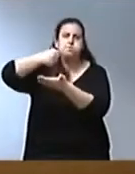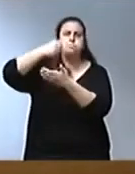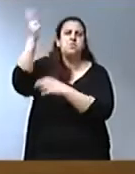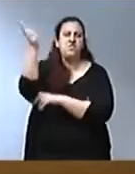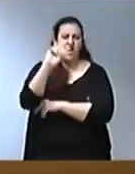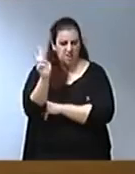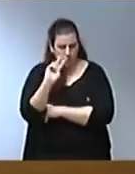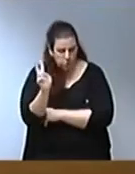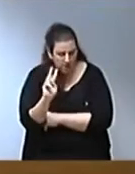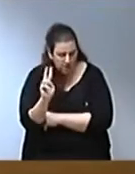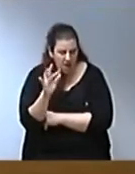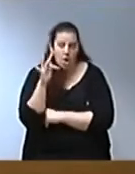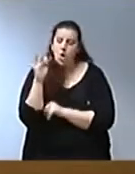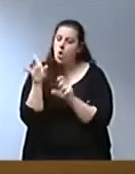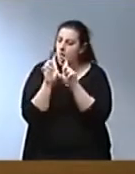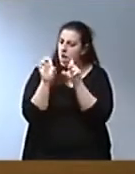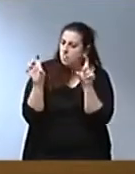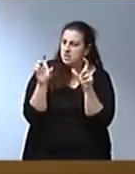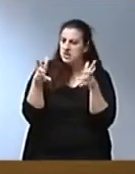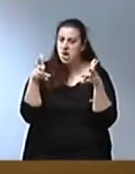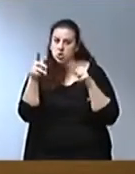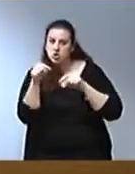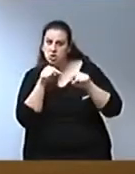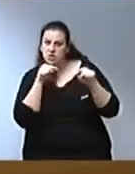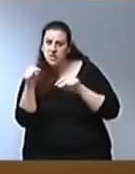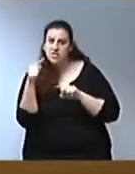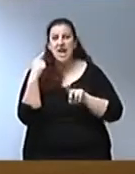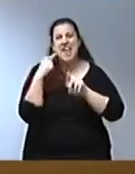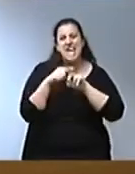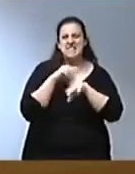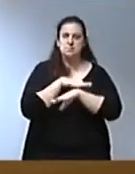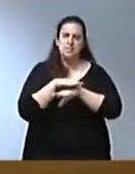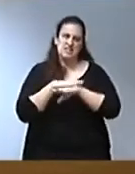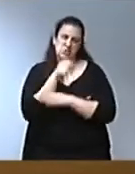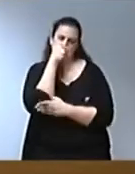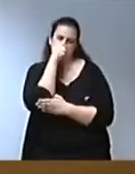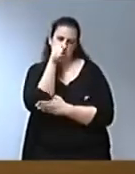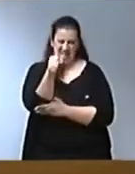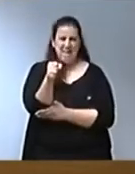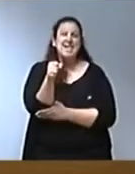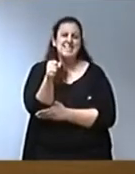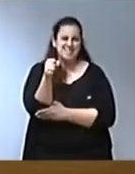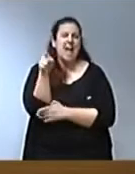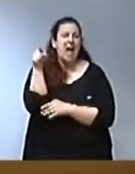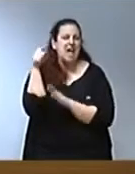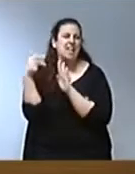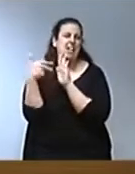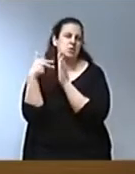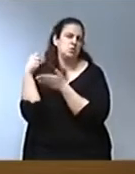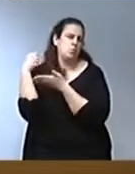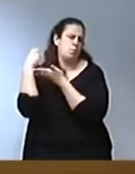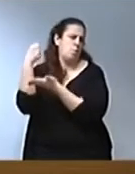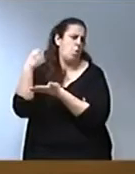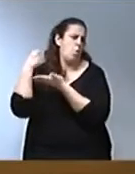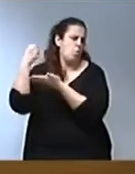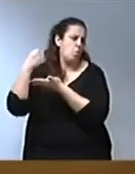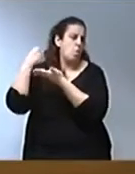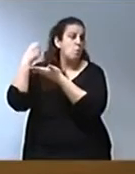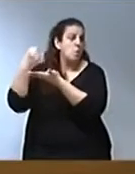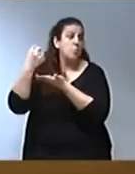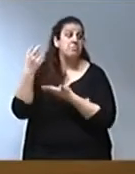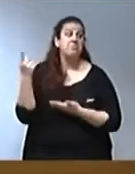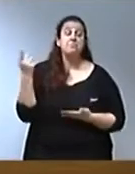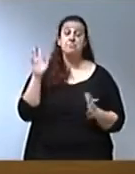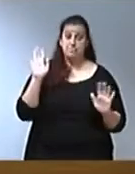en sus consejos de dirección se sientan exministros socialistas. Y hoy ustedes vienen aquí, en medio de tanta